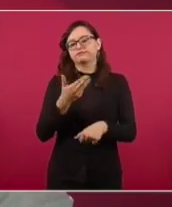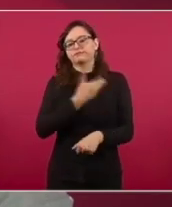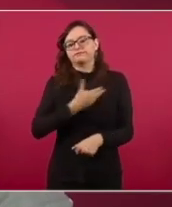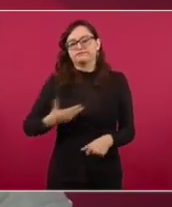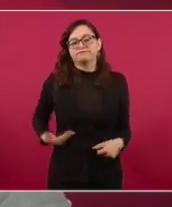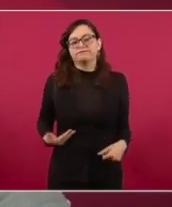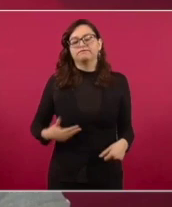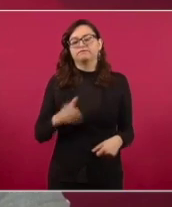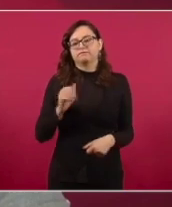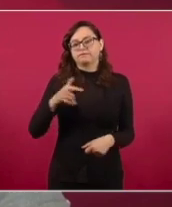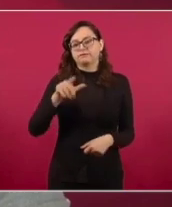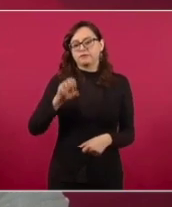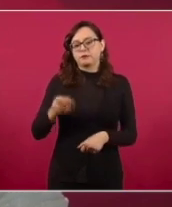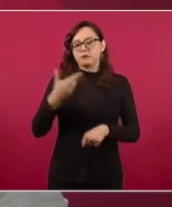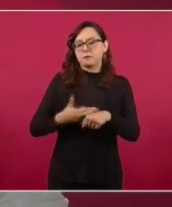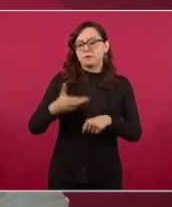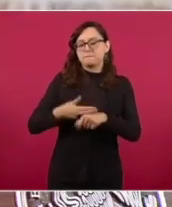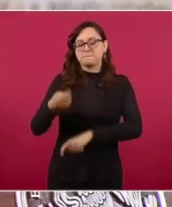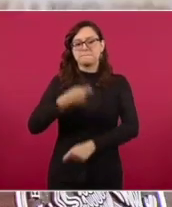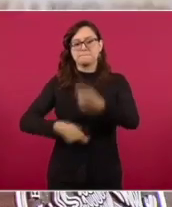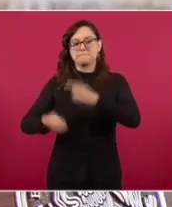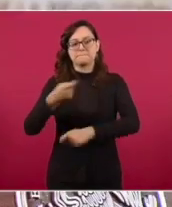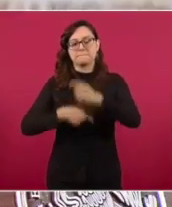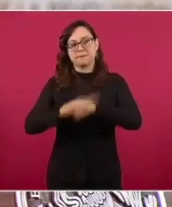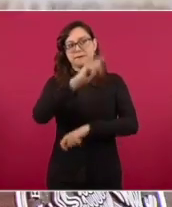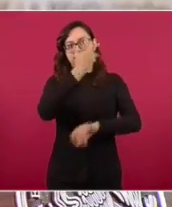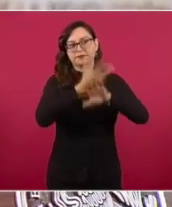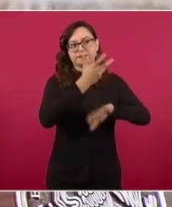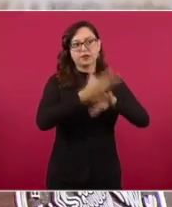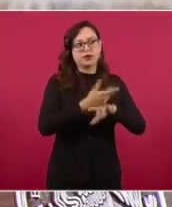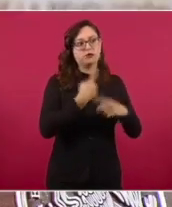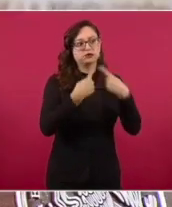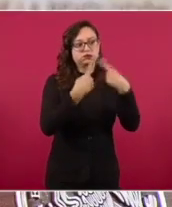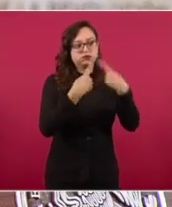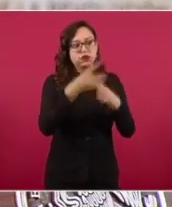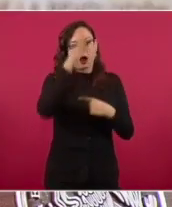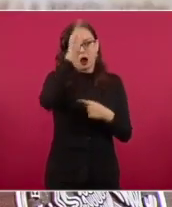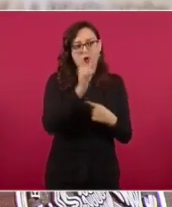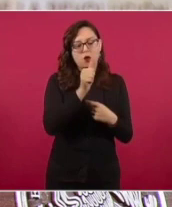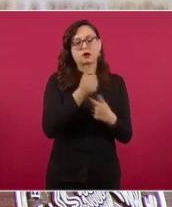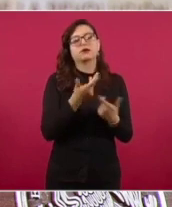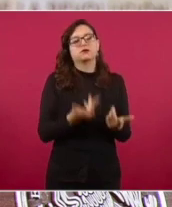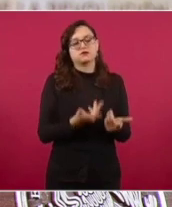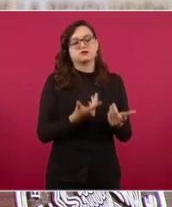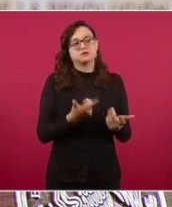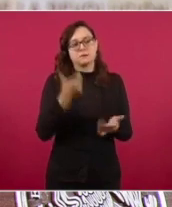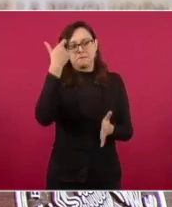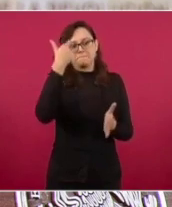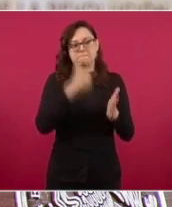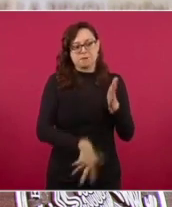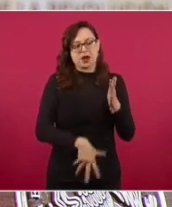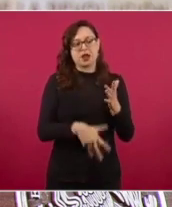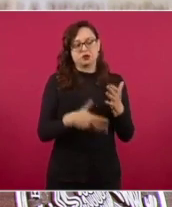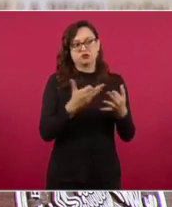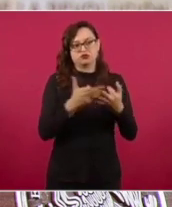presidente de la República en su reciente viaje a los Estados Unidos, donde se negociaron precios preferenciales para el